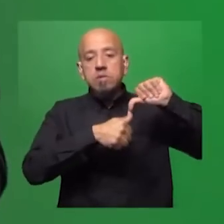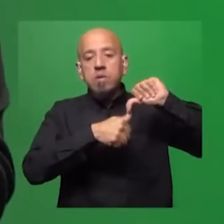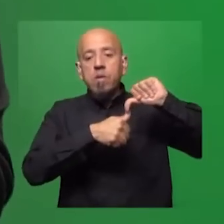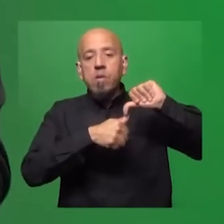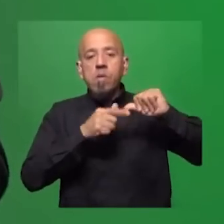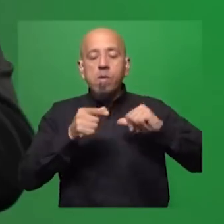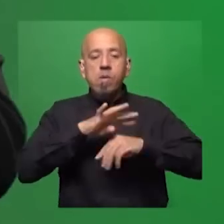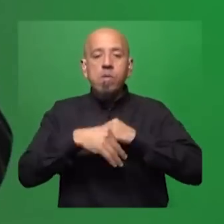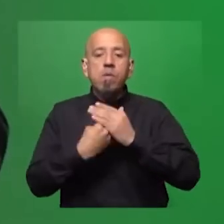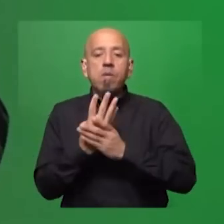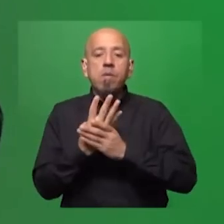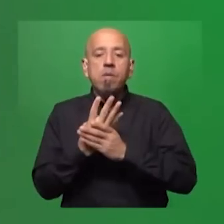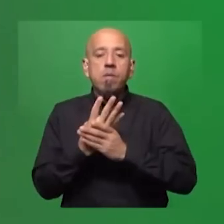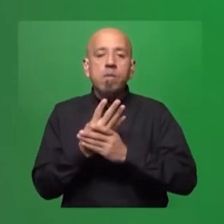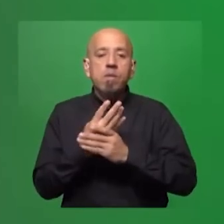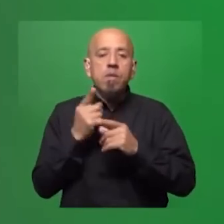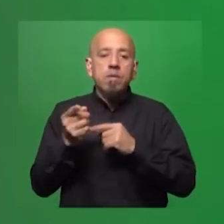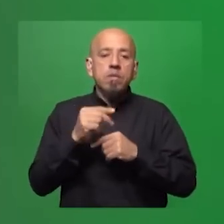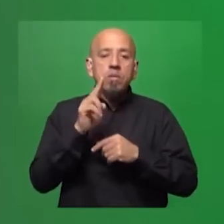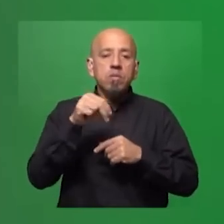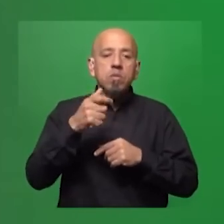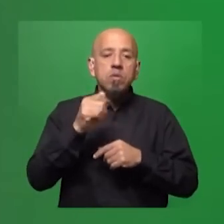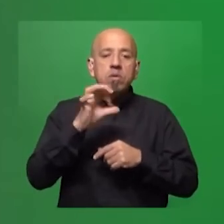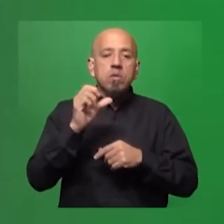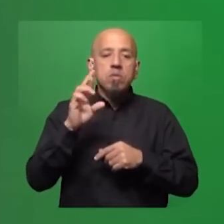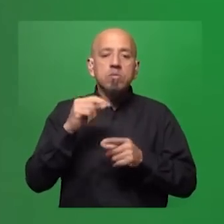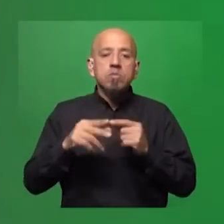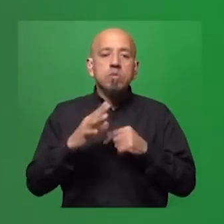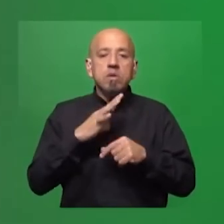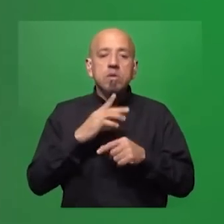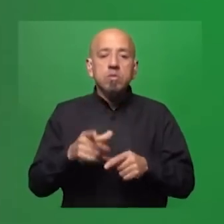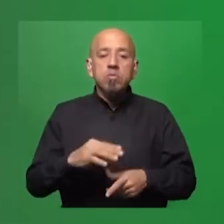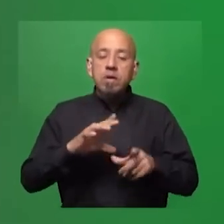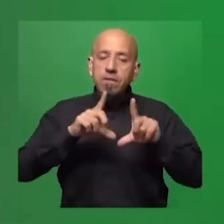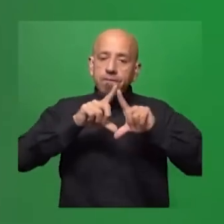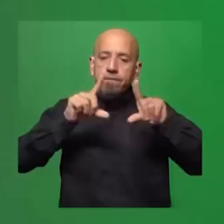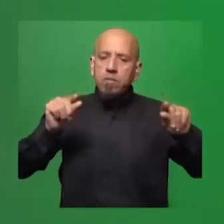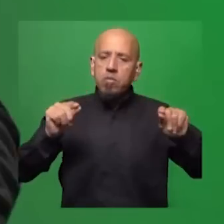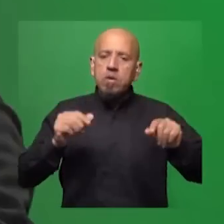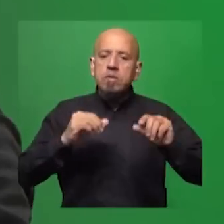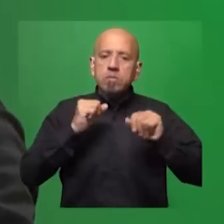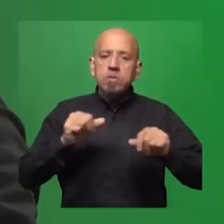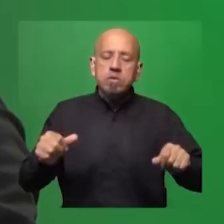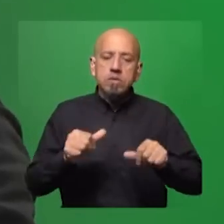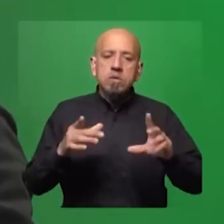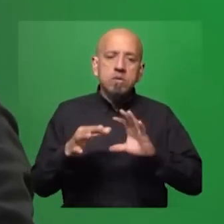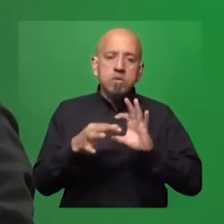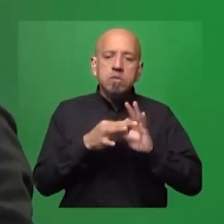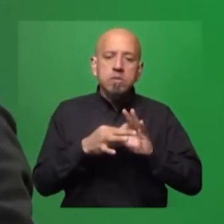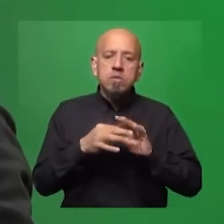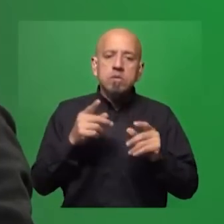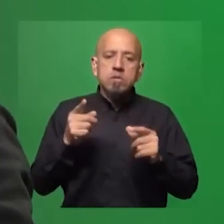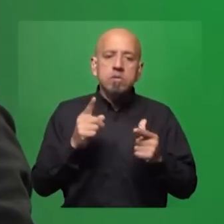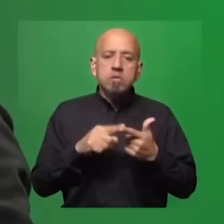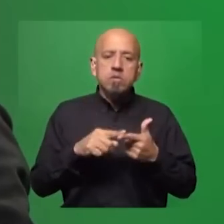tenemos al Mercosur, tenemos a lo que era la UNASUR, en fin, hay que encontrar una fórmula pragmática que nos unifique. La tienen